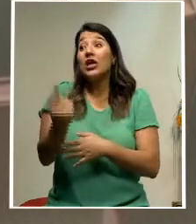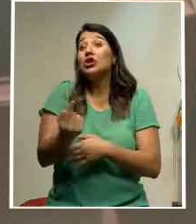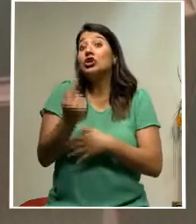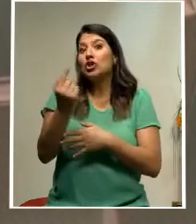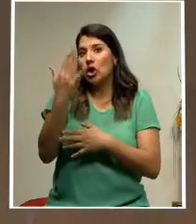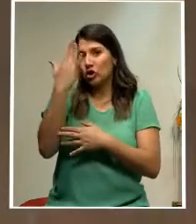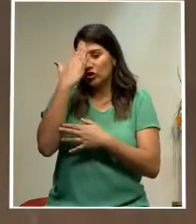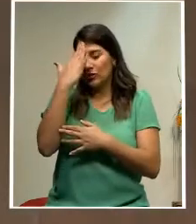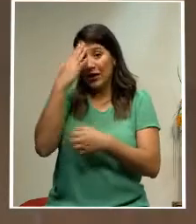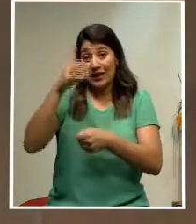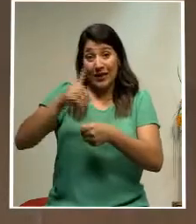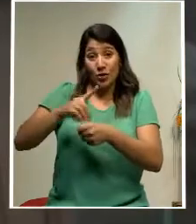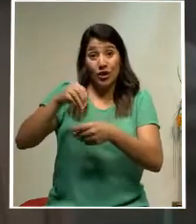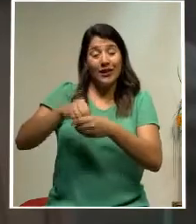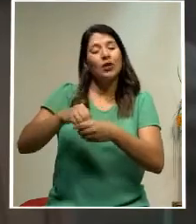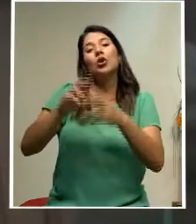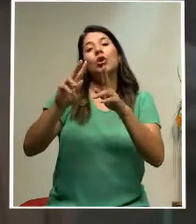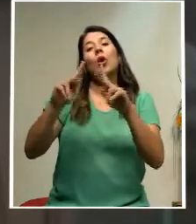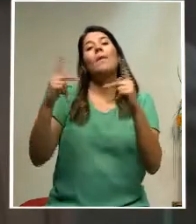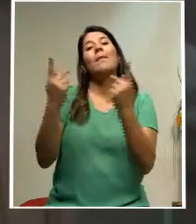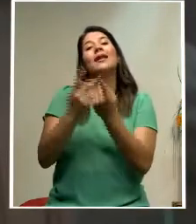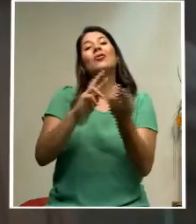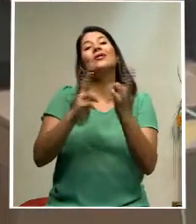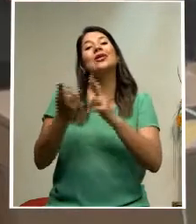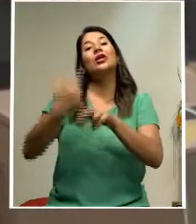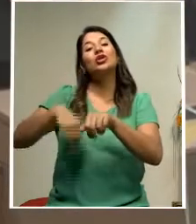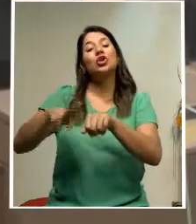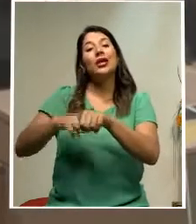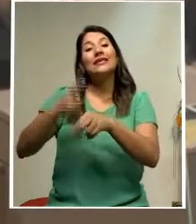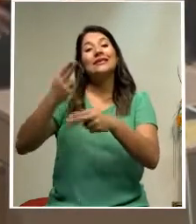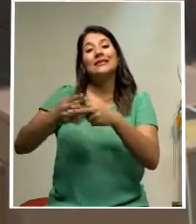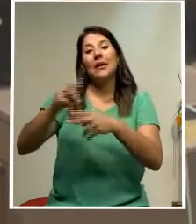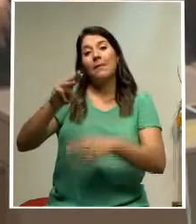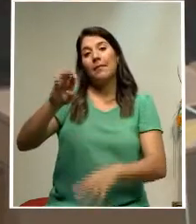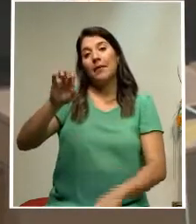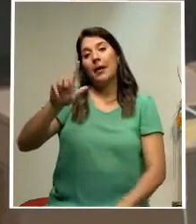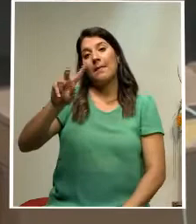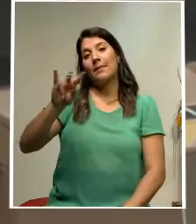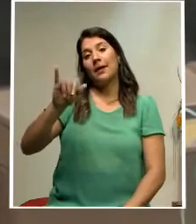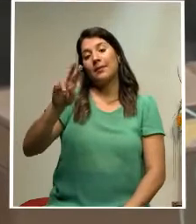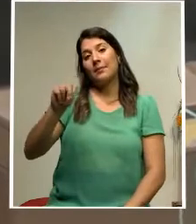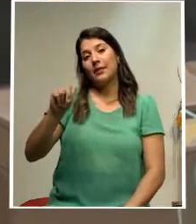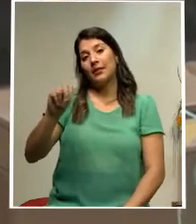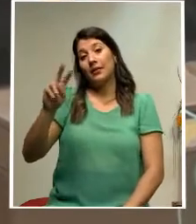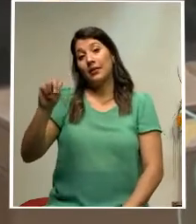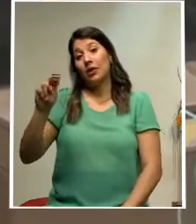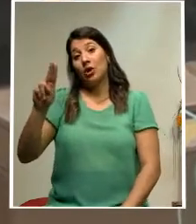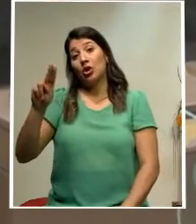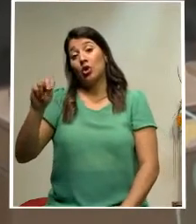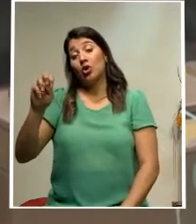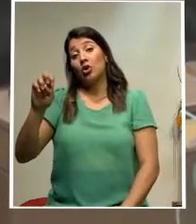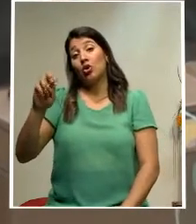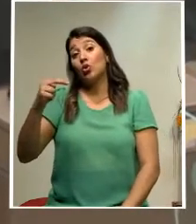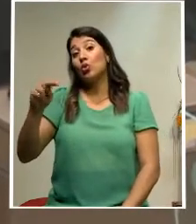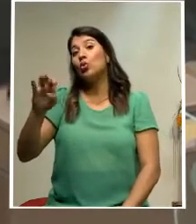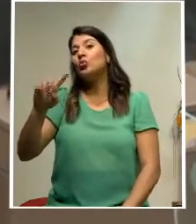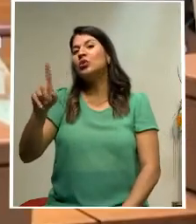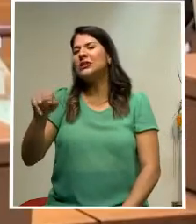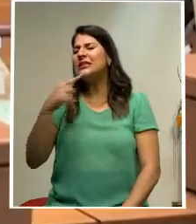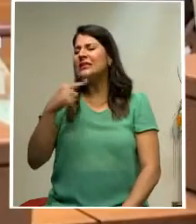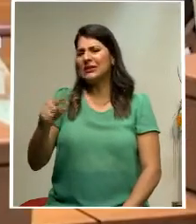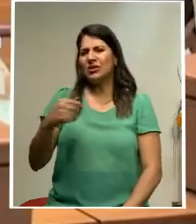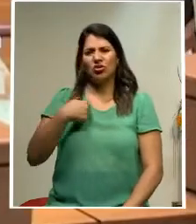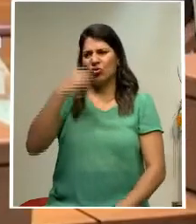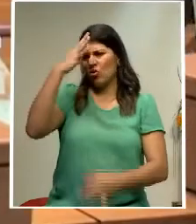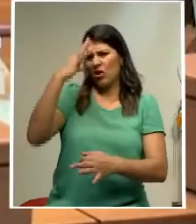diputado de Restauración Nacional, Melvin Núñez, quien aseguró que no cree en la vacuna y que no se ha